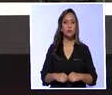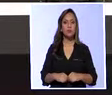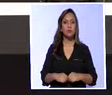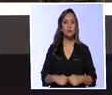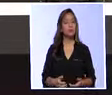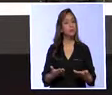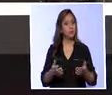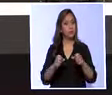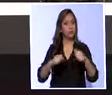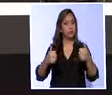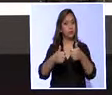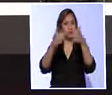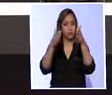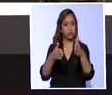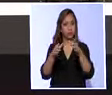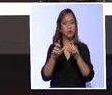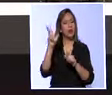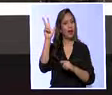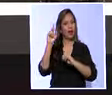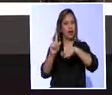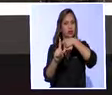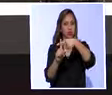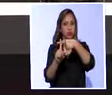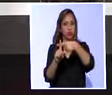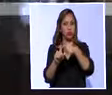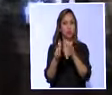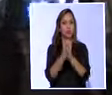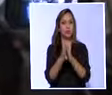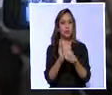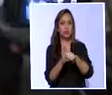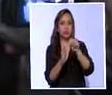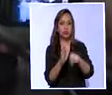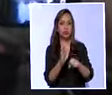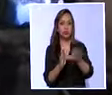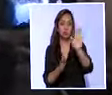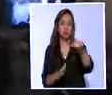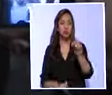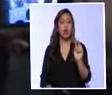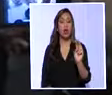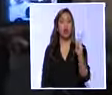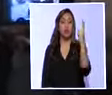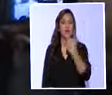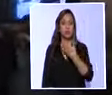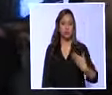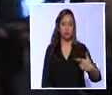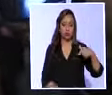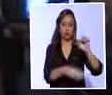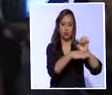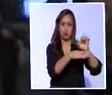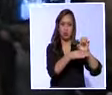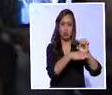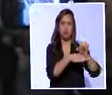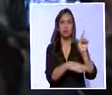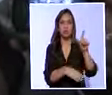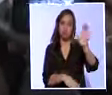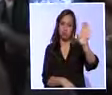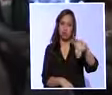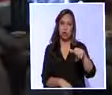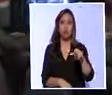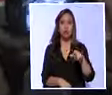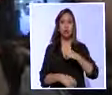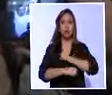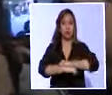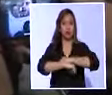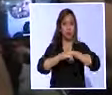Los asambleístas de la Alianza Creo-Suma piden llamar a juicio político al vicepresidente de la República, Jorge Glass. La